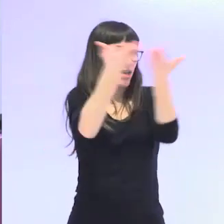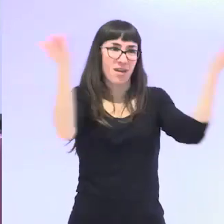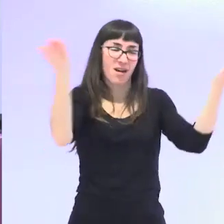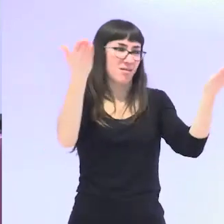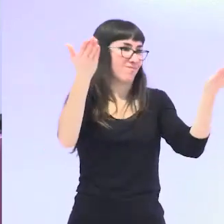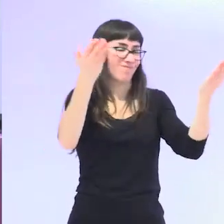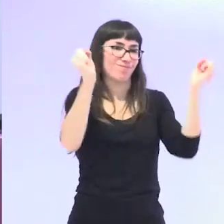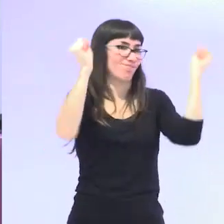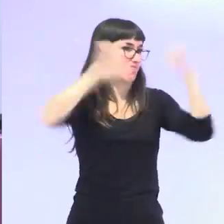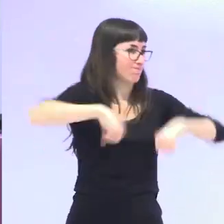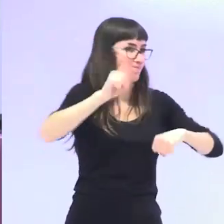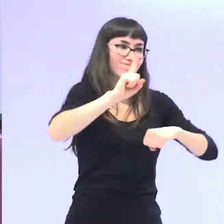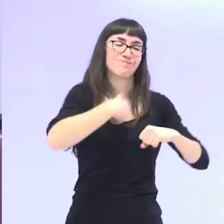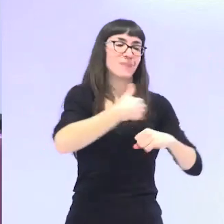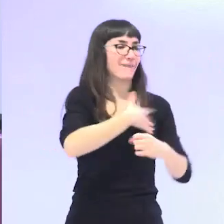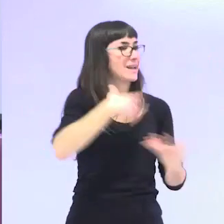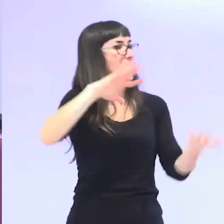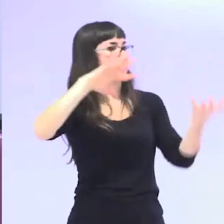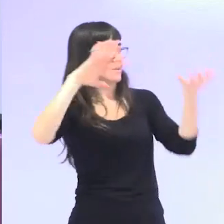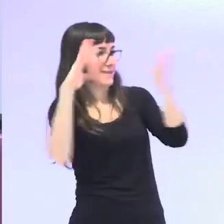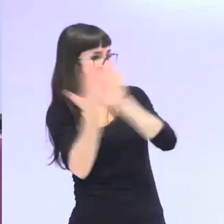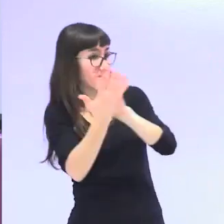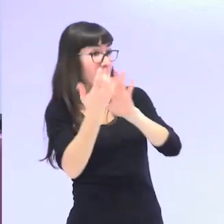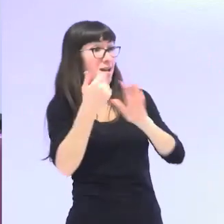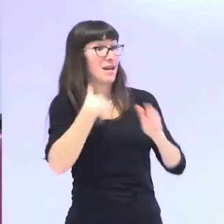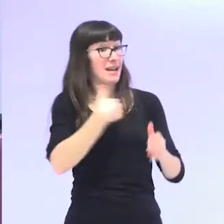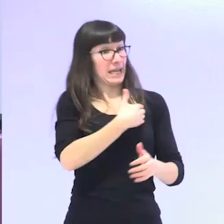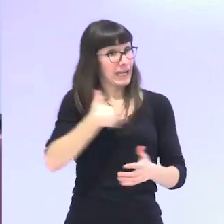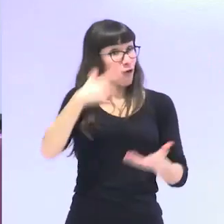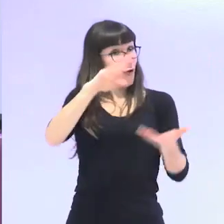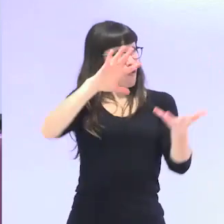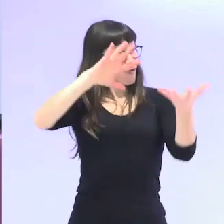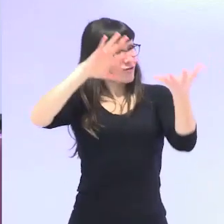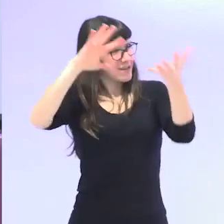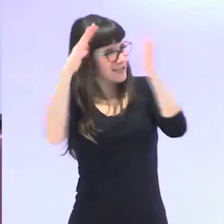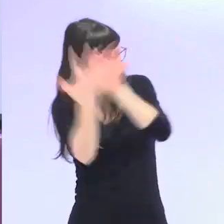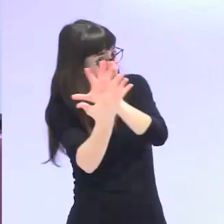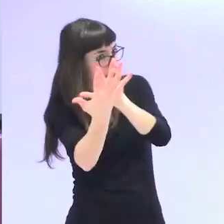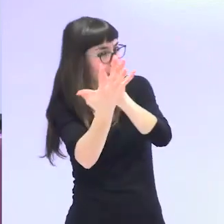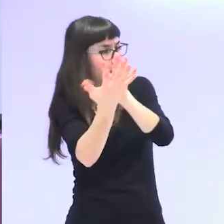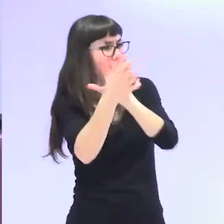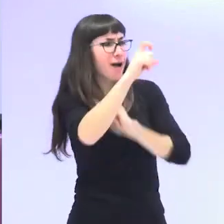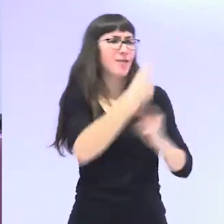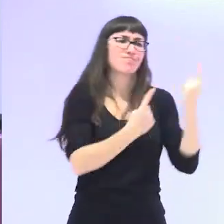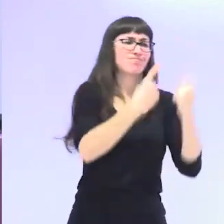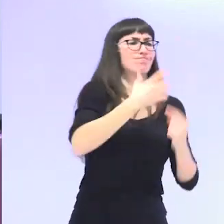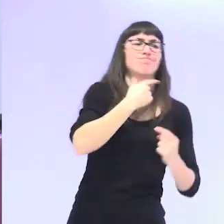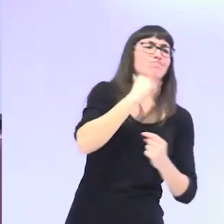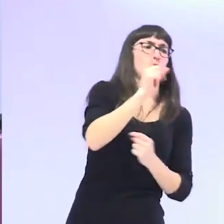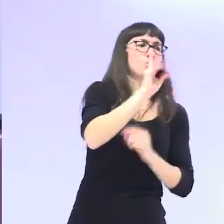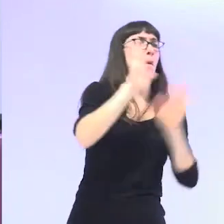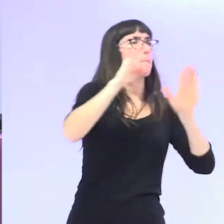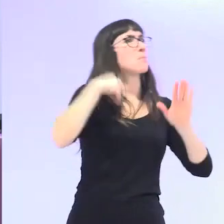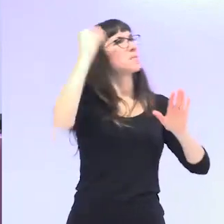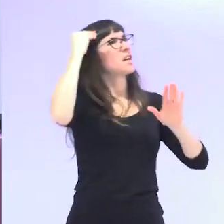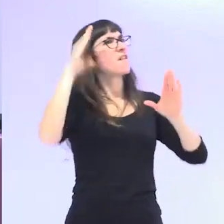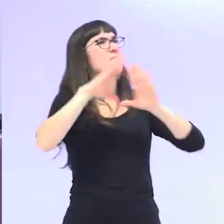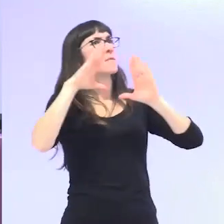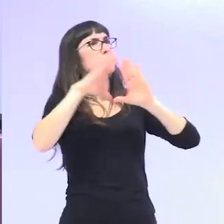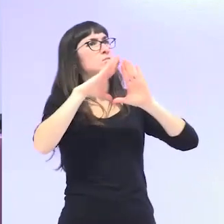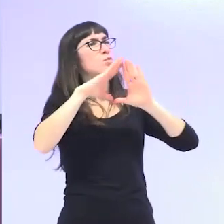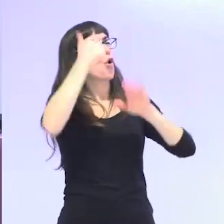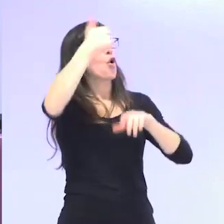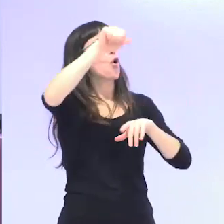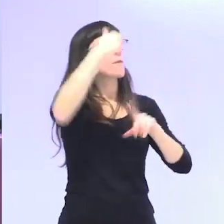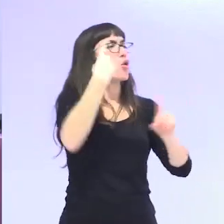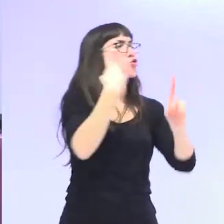sistema. Y cuando uno trata de cambiar el sistema entonces no nos gusta. Pero el feminismo nunca hay que en contra de los hombres. Eso es lo que